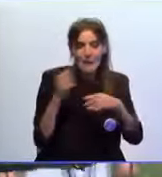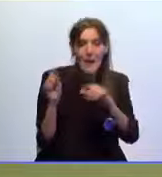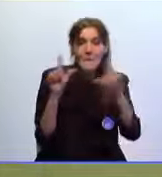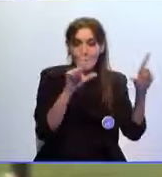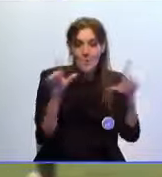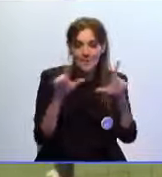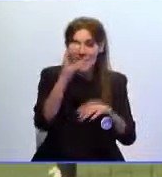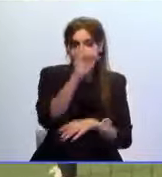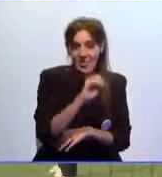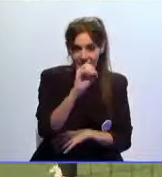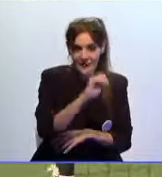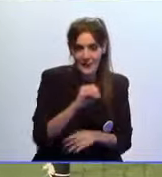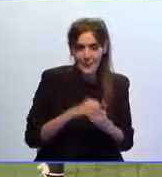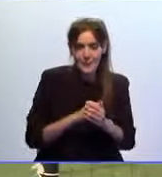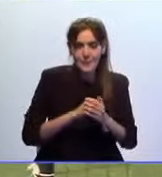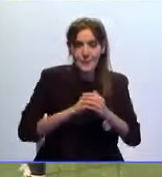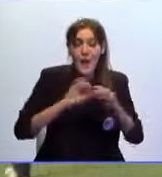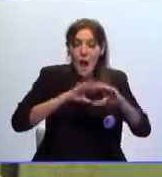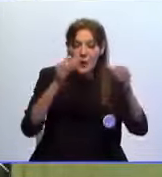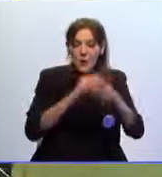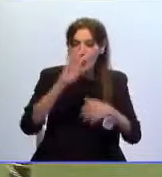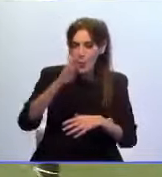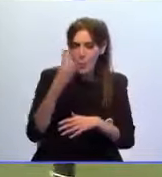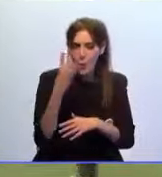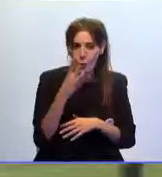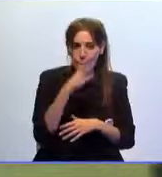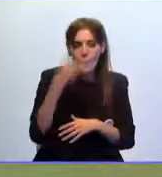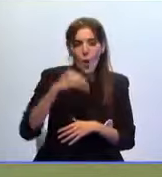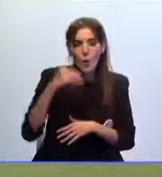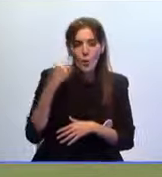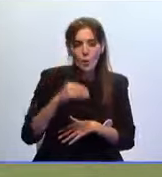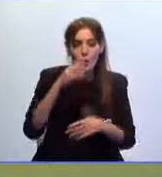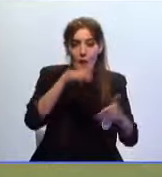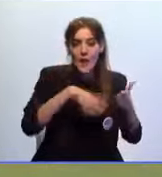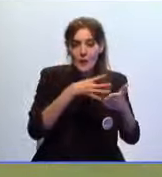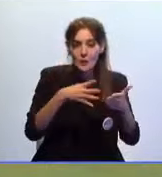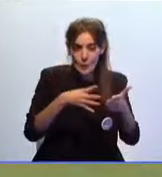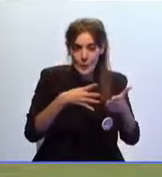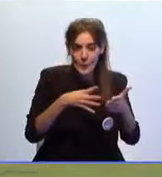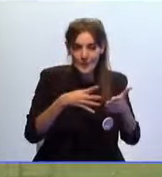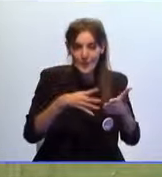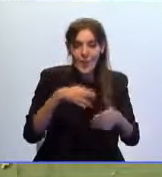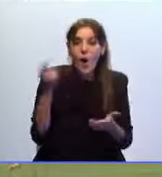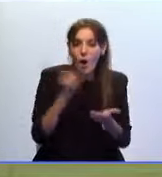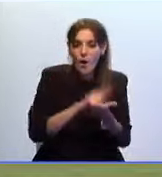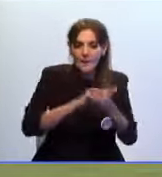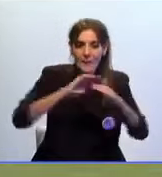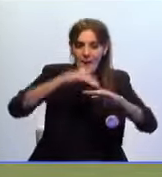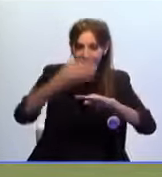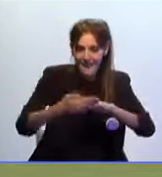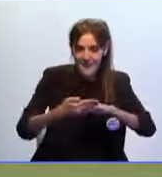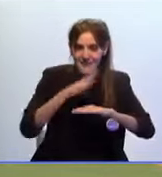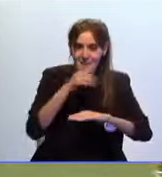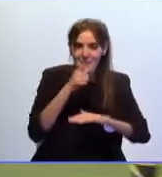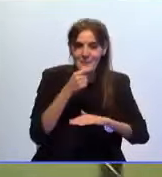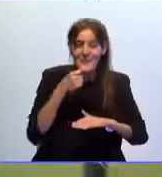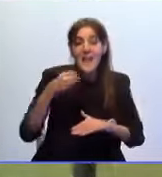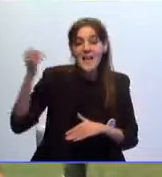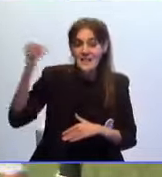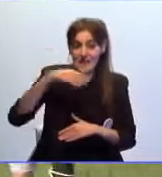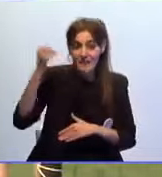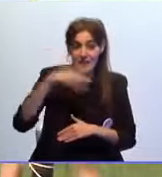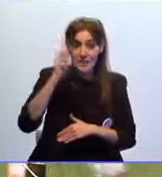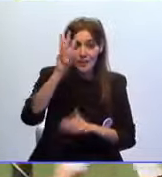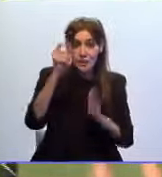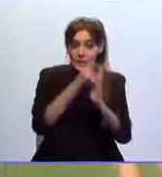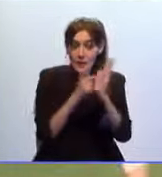a cero En el grupo cuarto de la división de honor de fútbol juvenil el Sporting Atlético repite fuera de casa se medirá el San Fernando tres